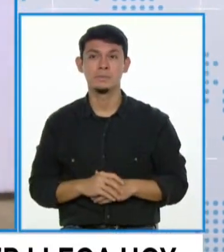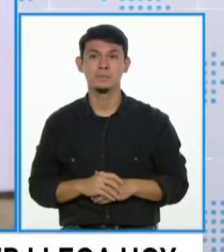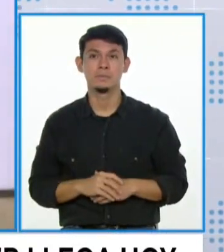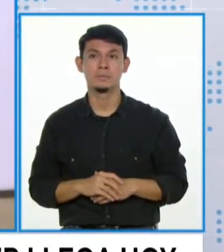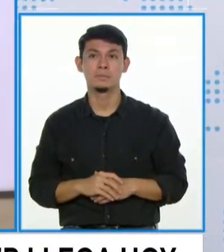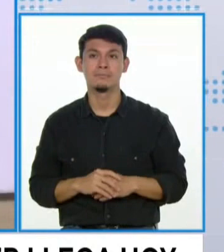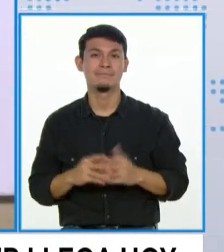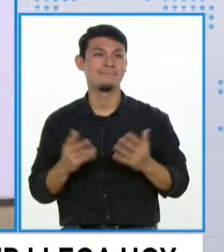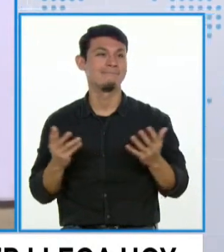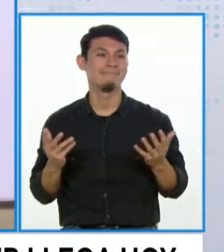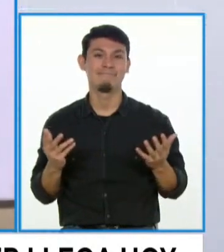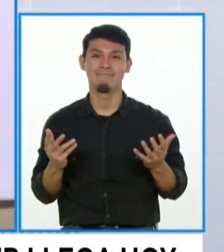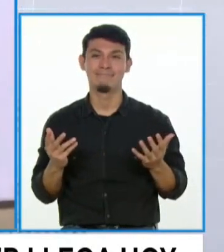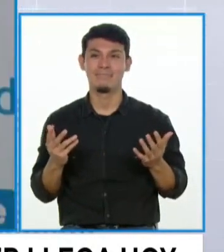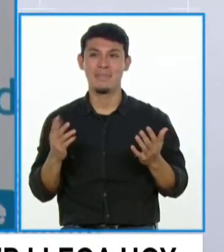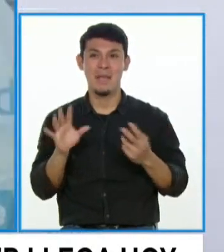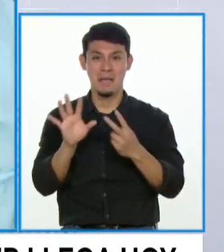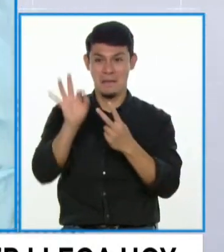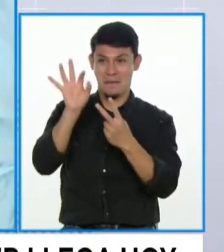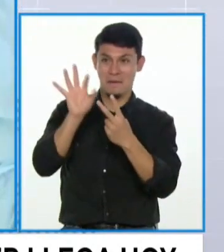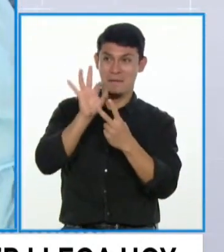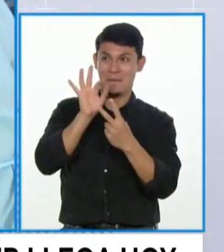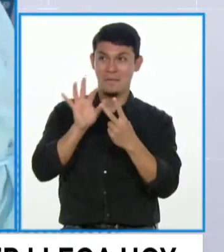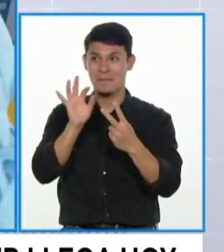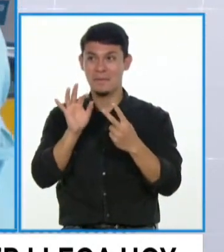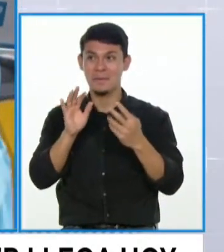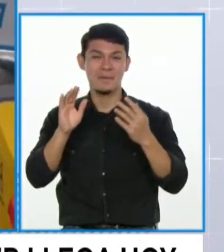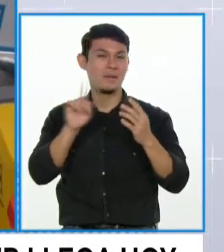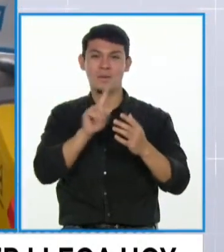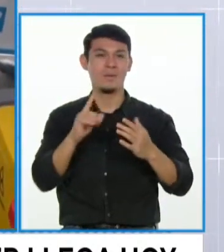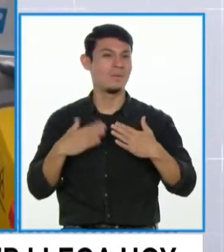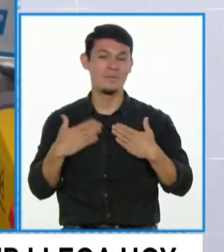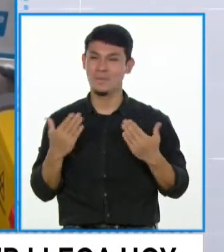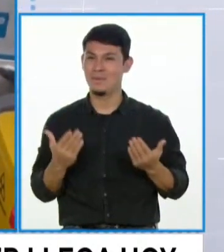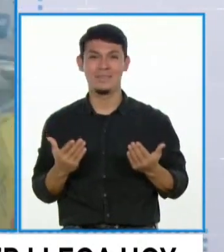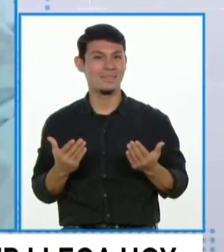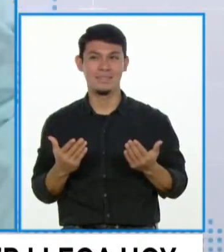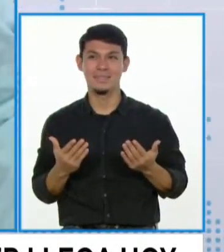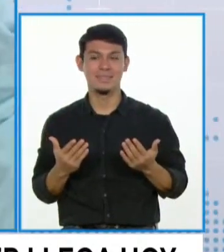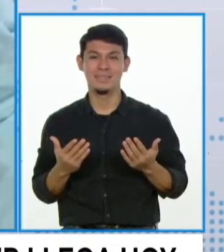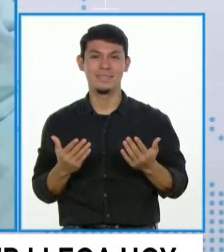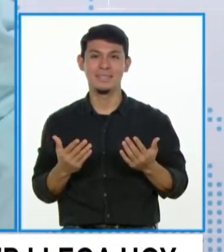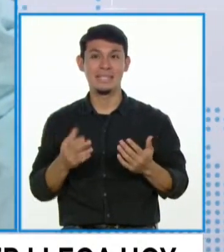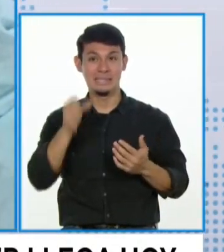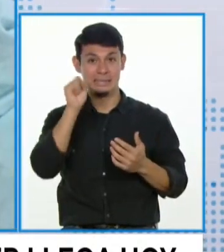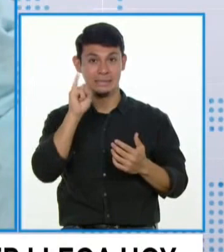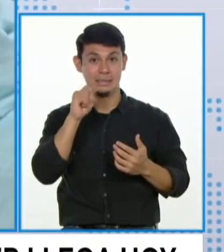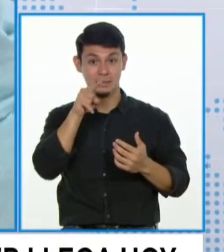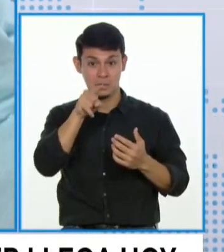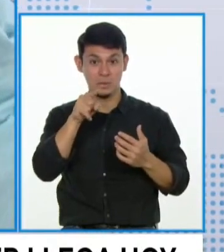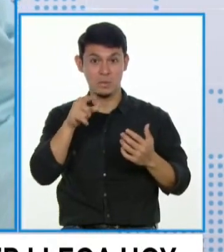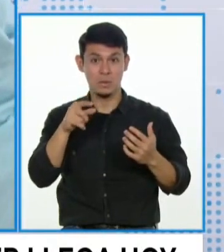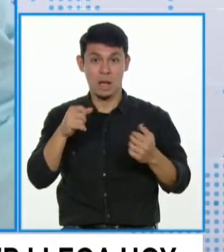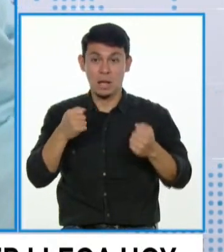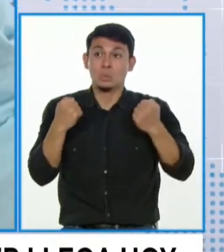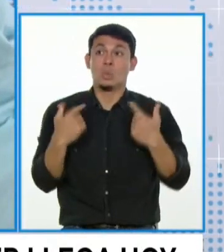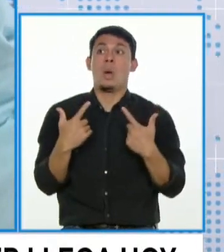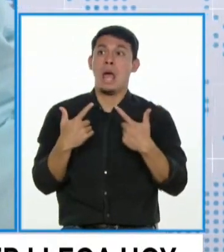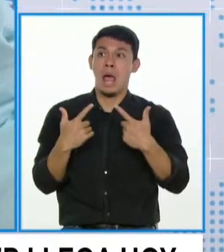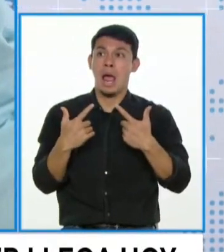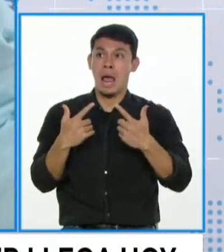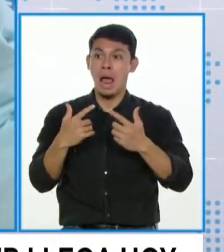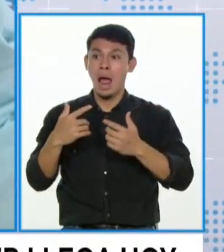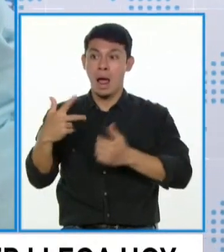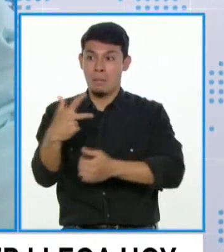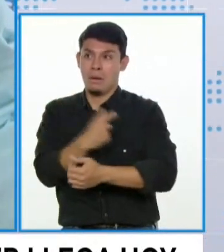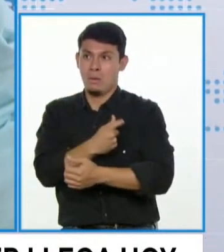Es que, ponte a escoger entre una y la otra, para empezar, no puede, ¿no? Literalmente es, si tienes la suerte de hacer una vacuna que